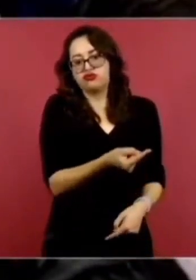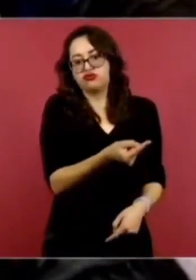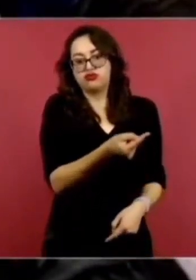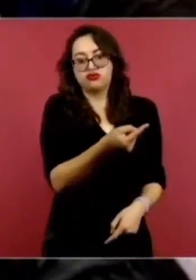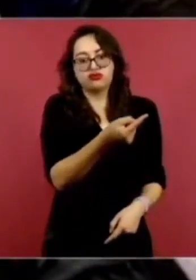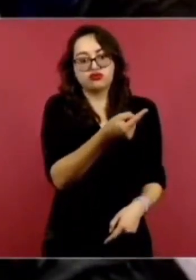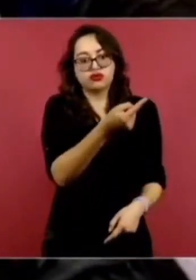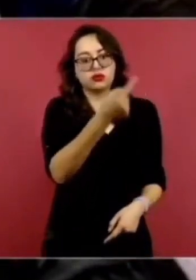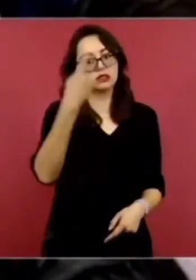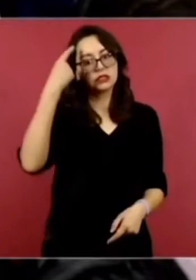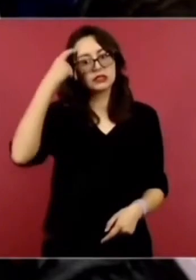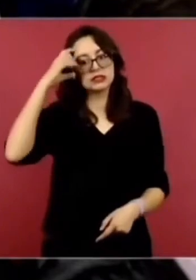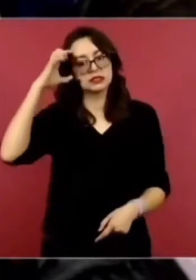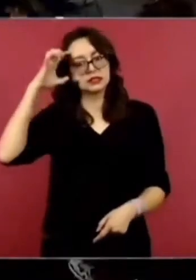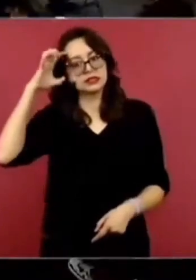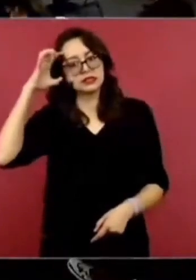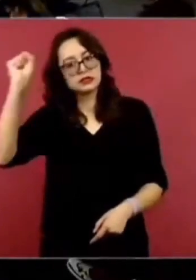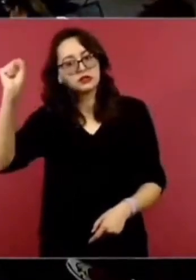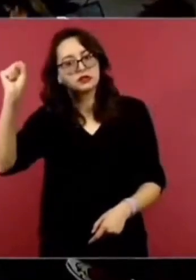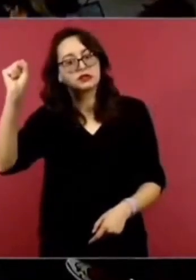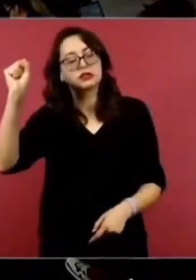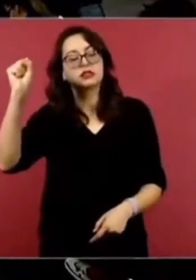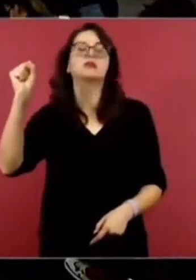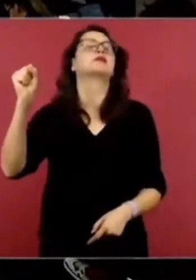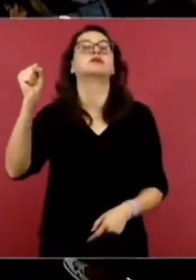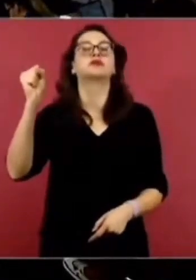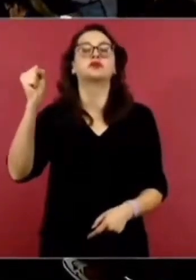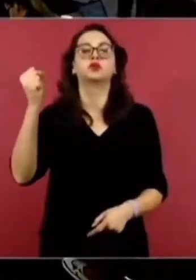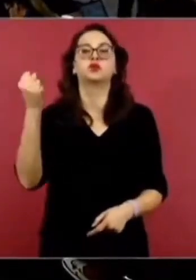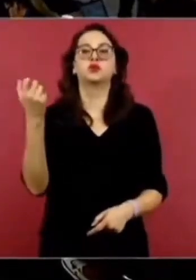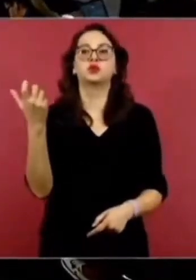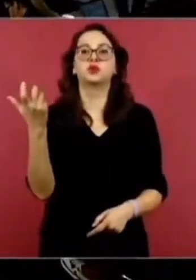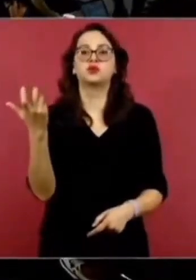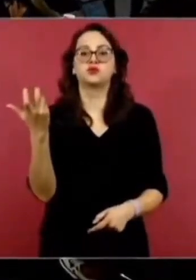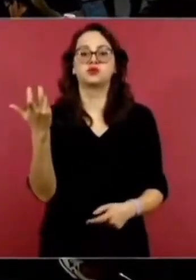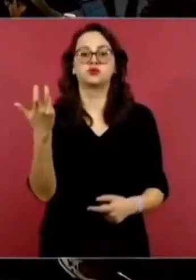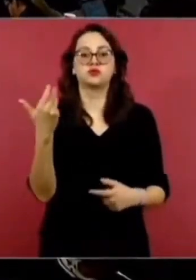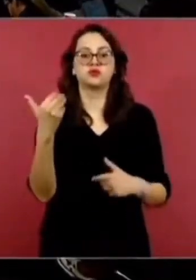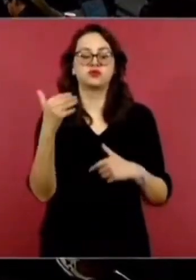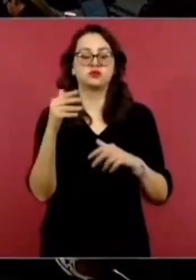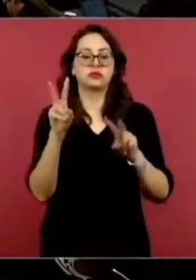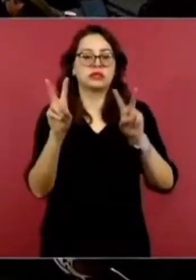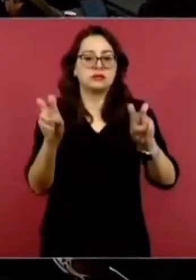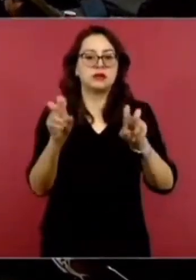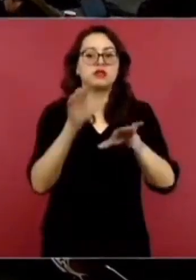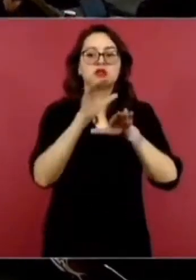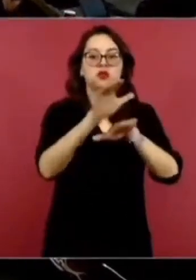sobre el cristianismo,